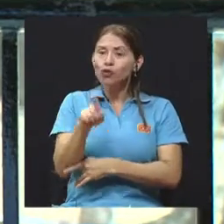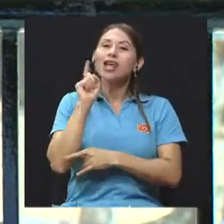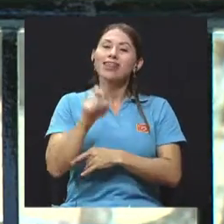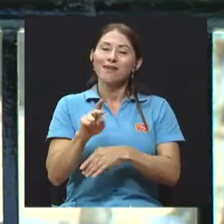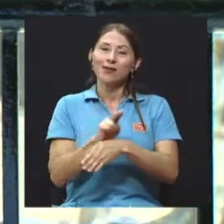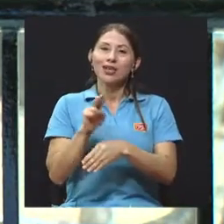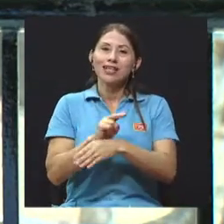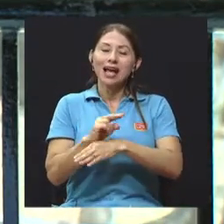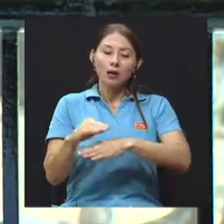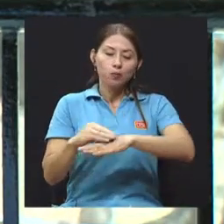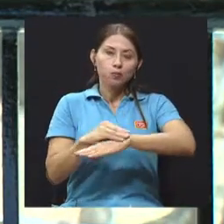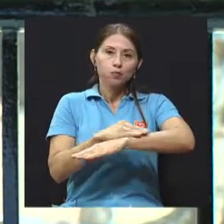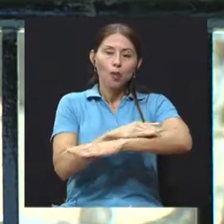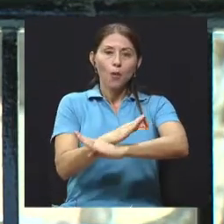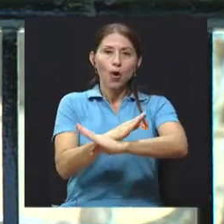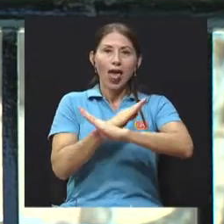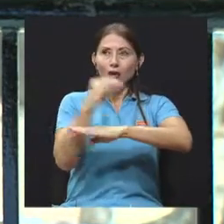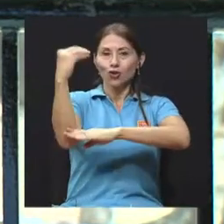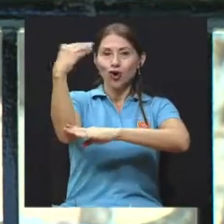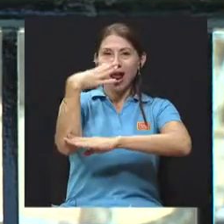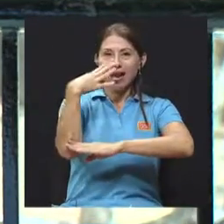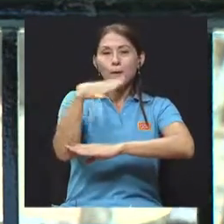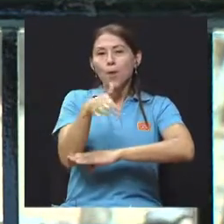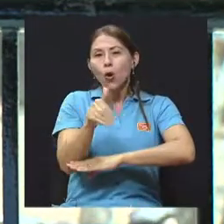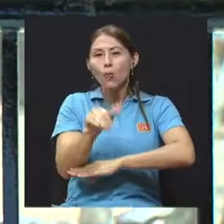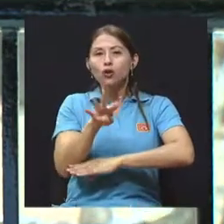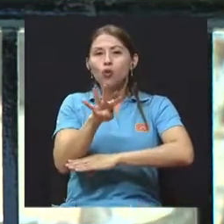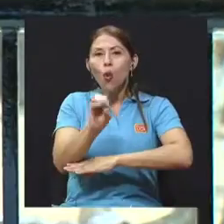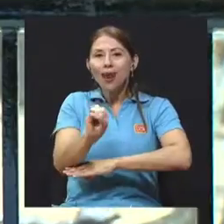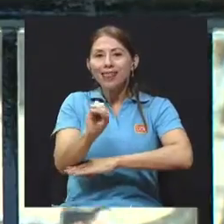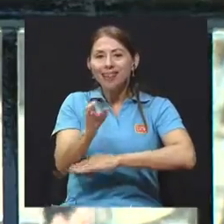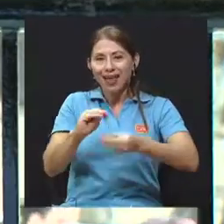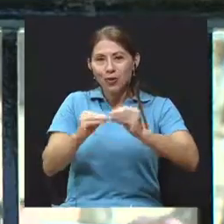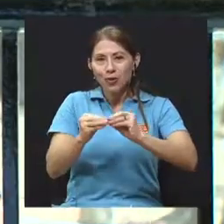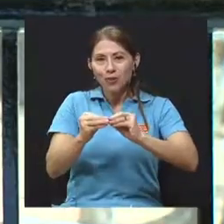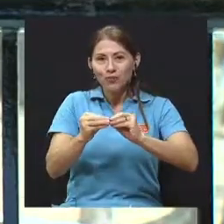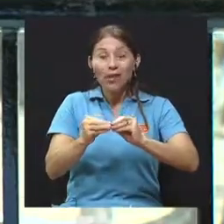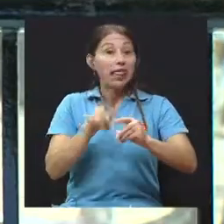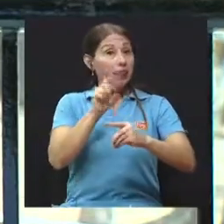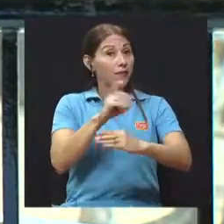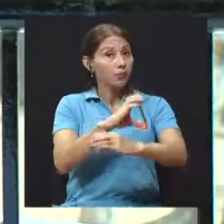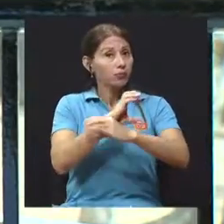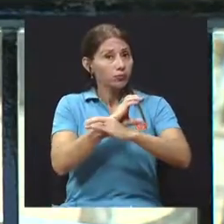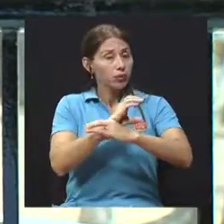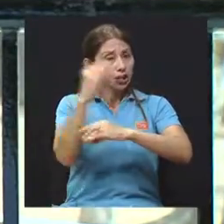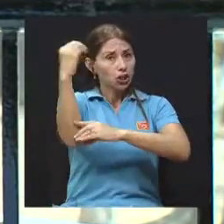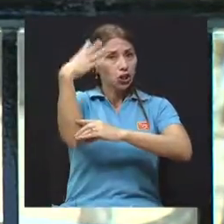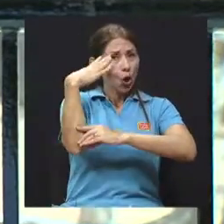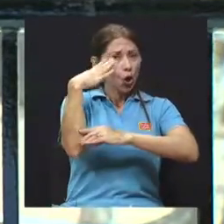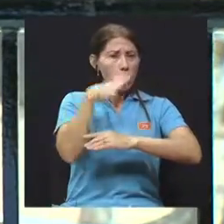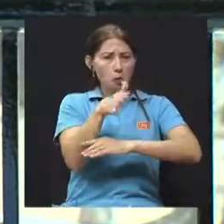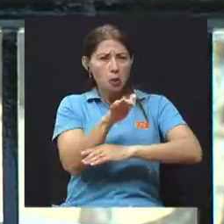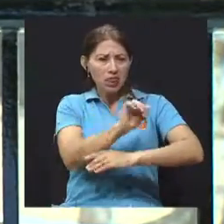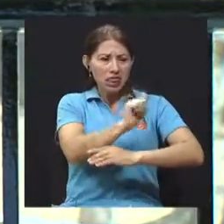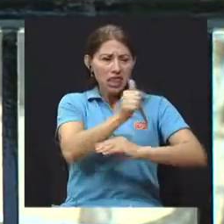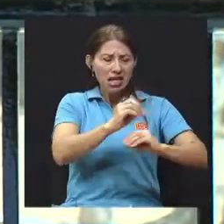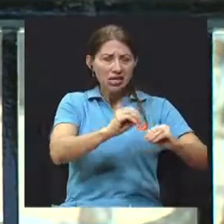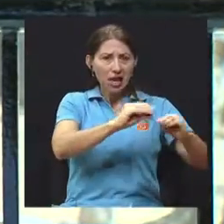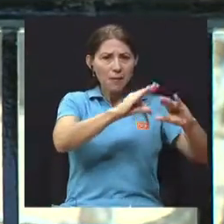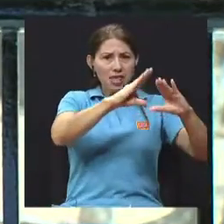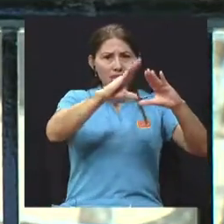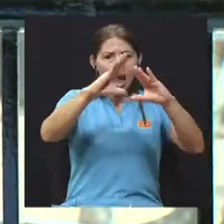40, de forma constante. Debería evitar la exposición al sol, sobre todo entre 10 de la mañana y 2 de la tarde, que es el momento en más